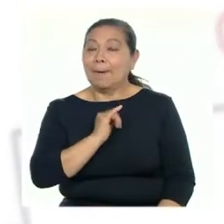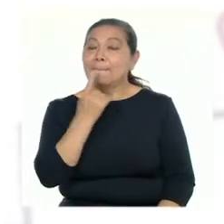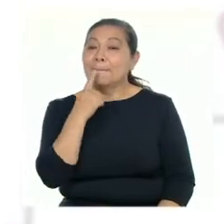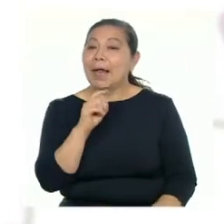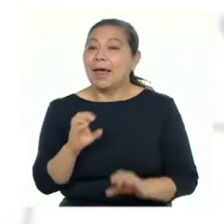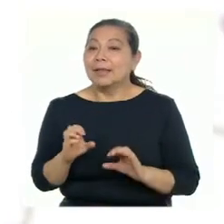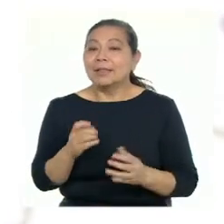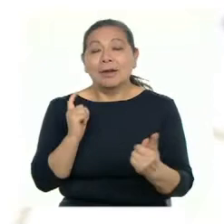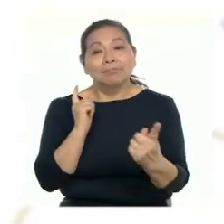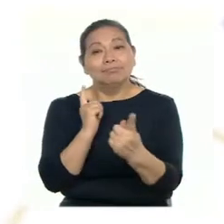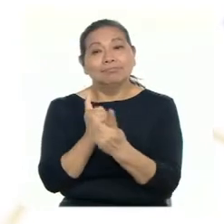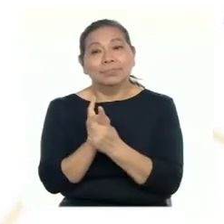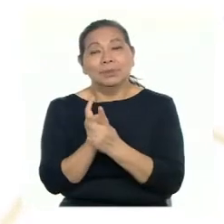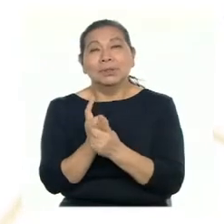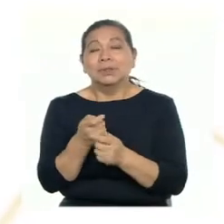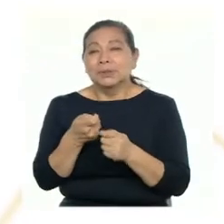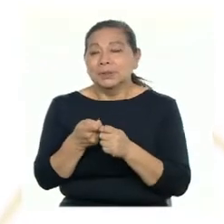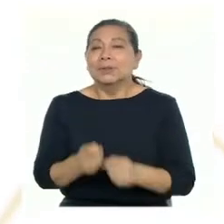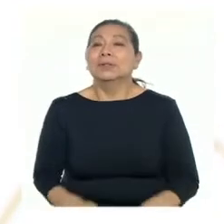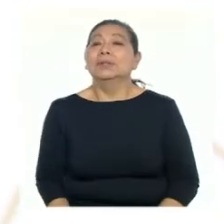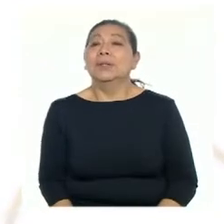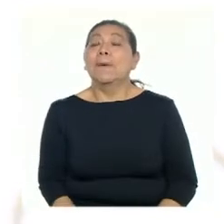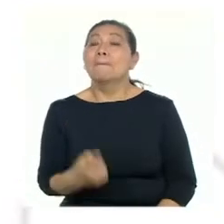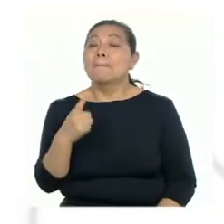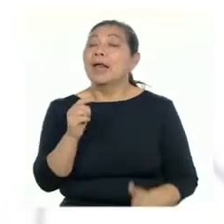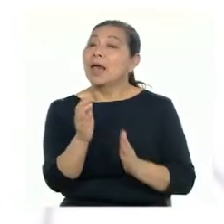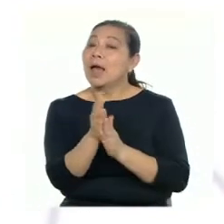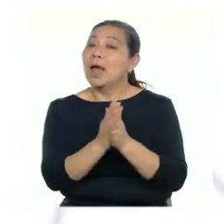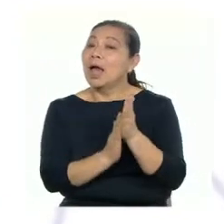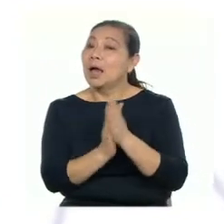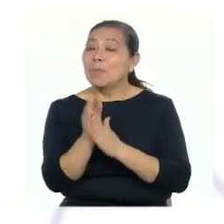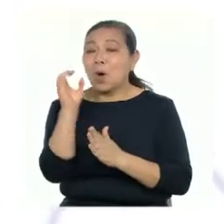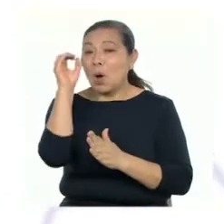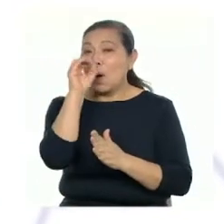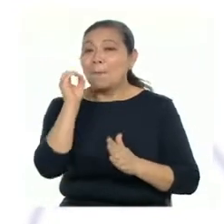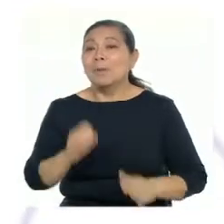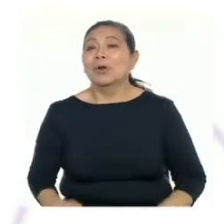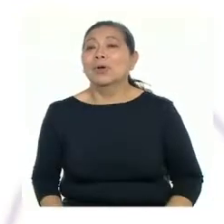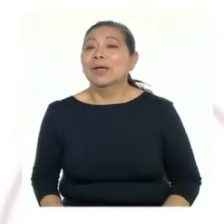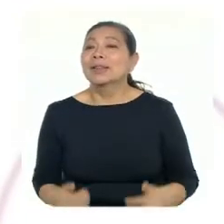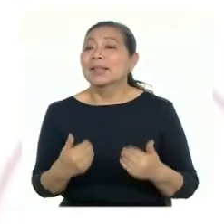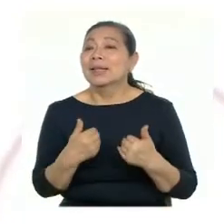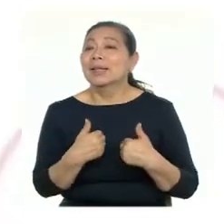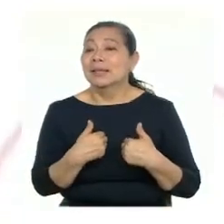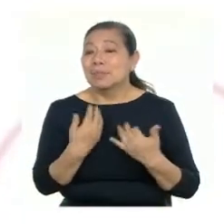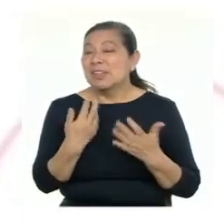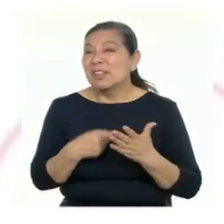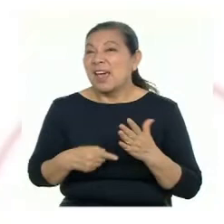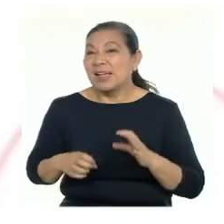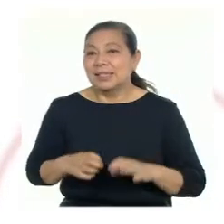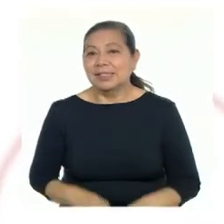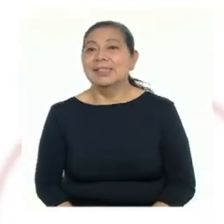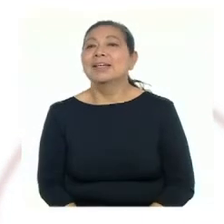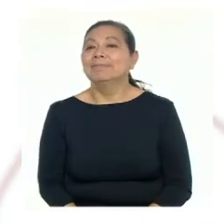para hacerle frente a las amenazas y para aprovechar las oportunidades que tenemos a la mano.